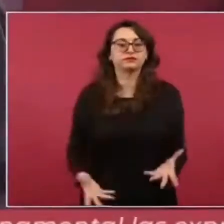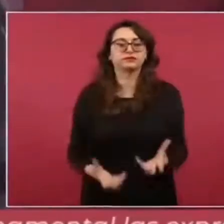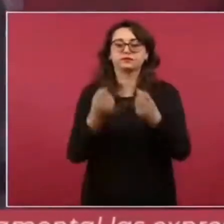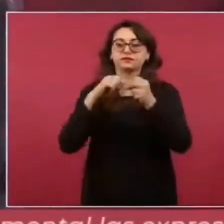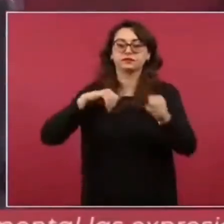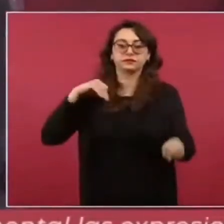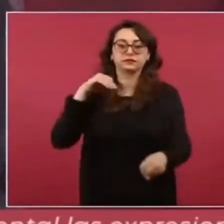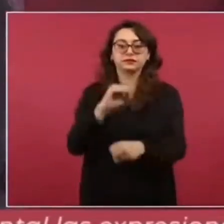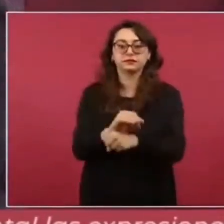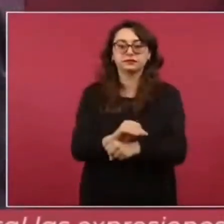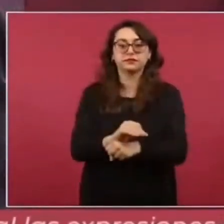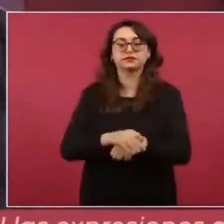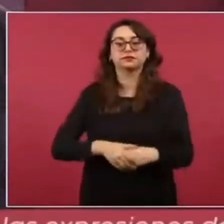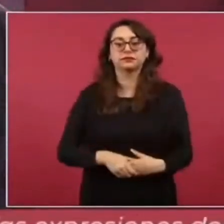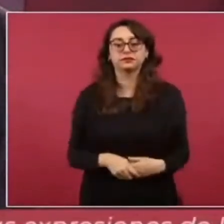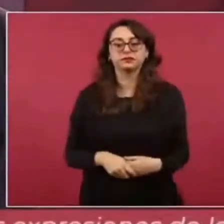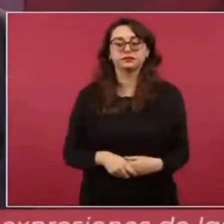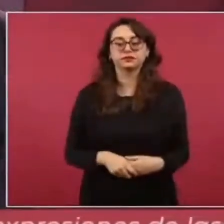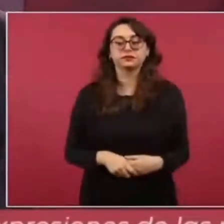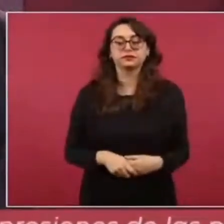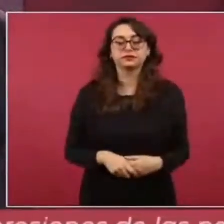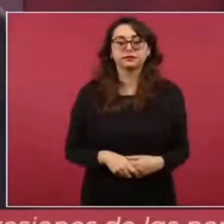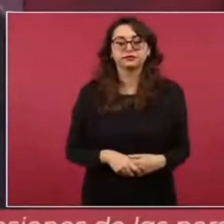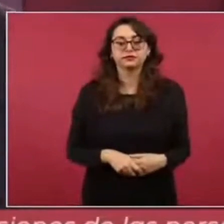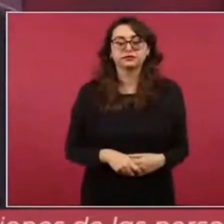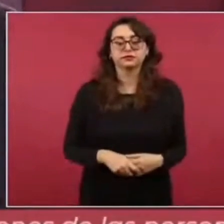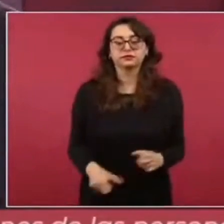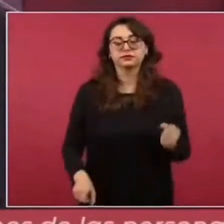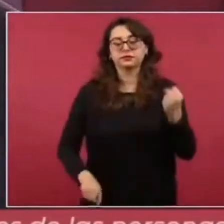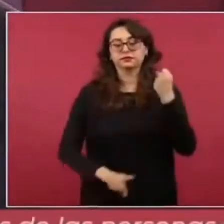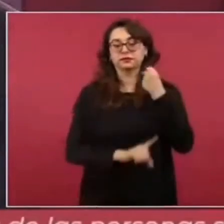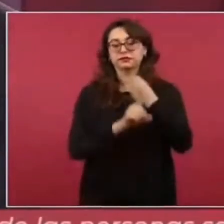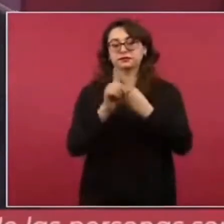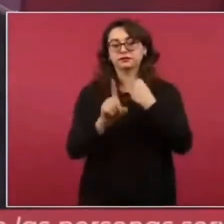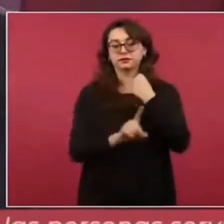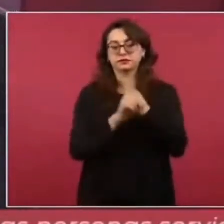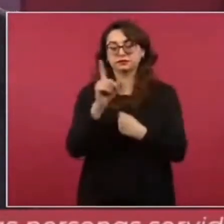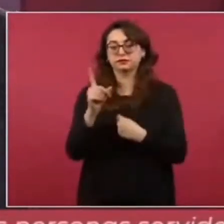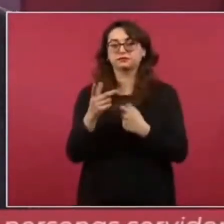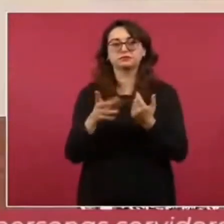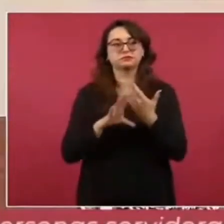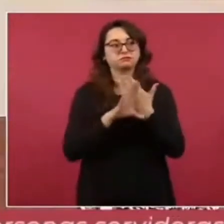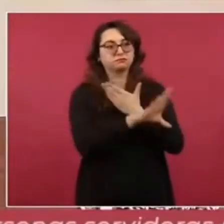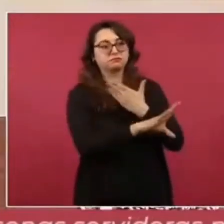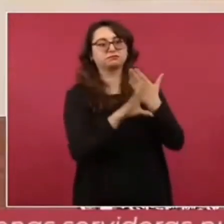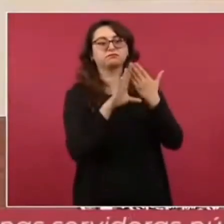de todos esos problemas, de todas esas calamidades.